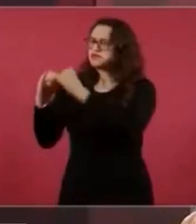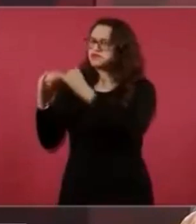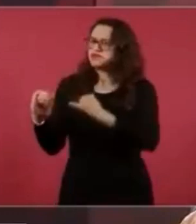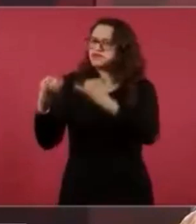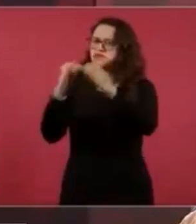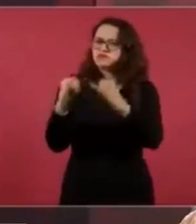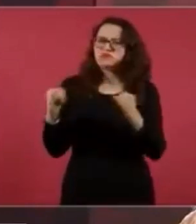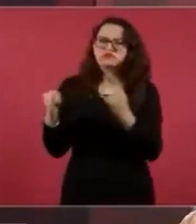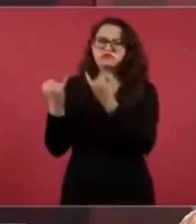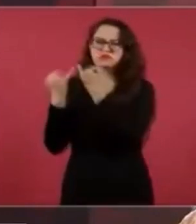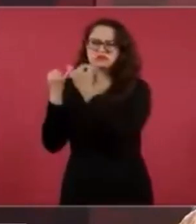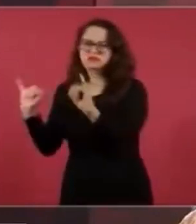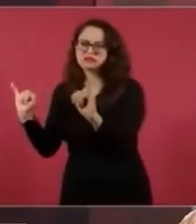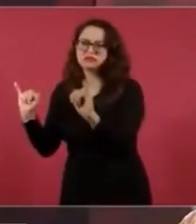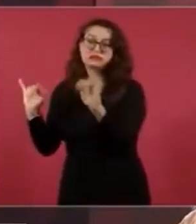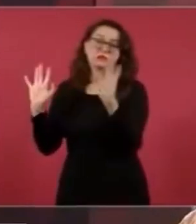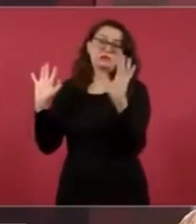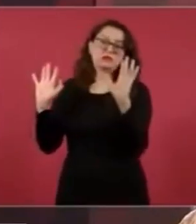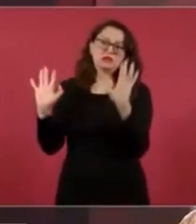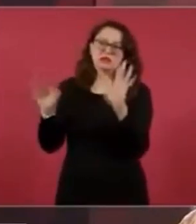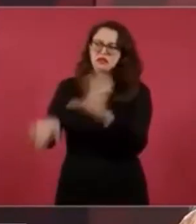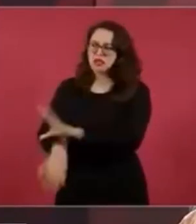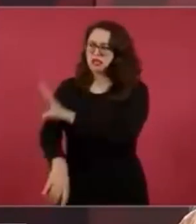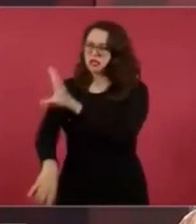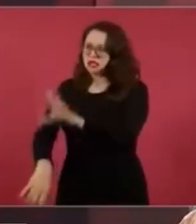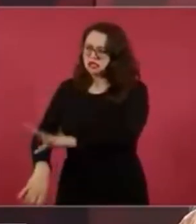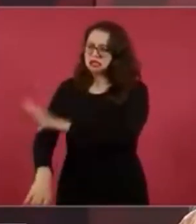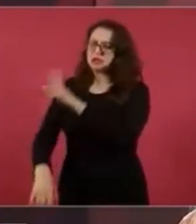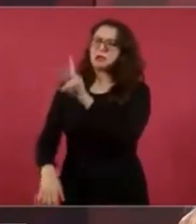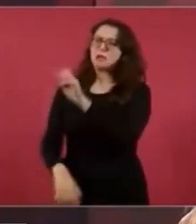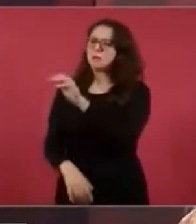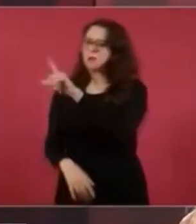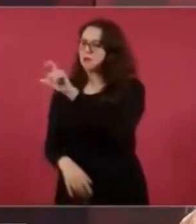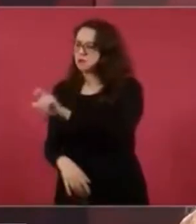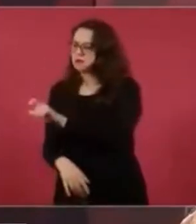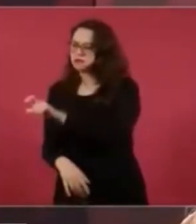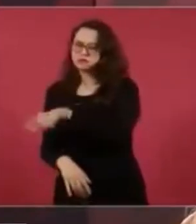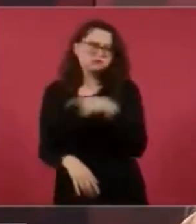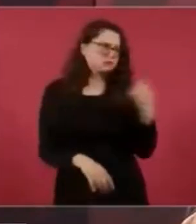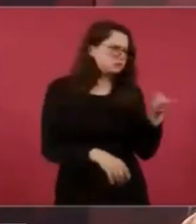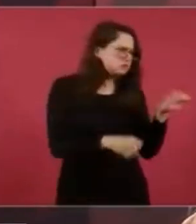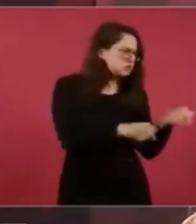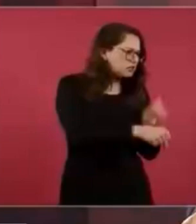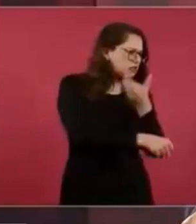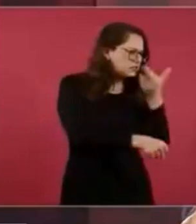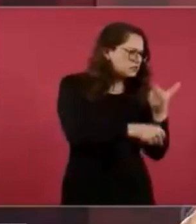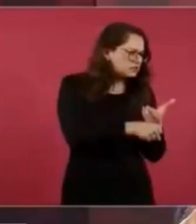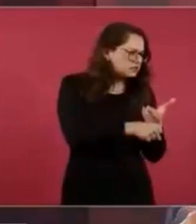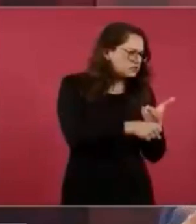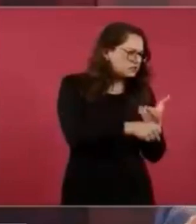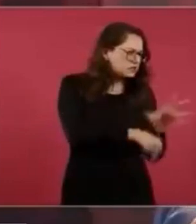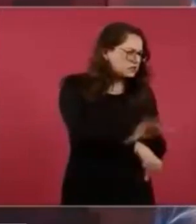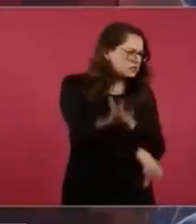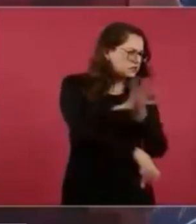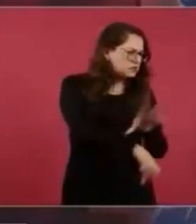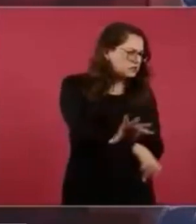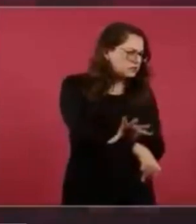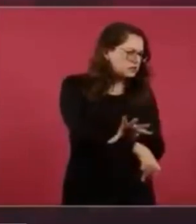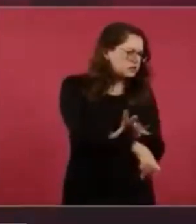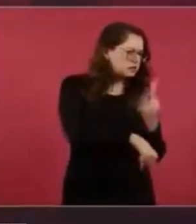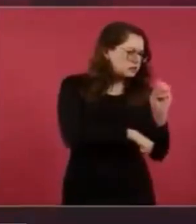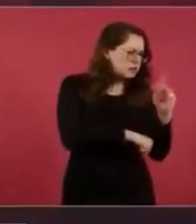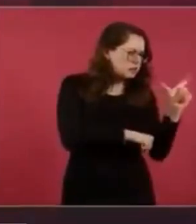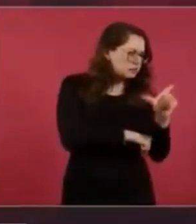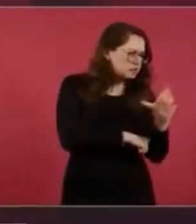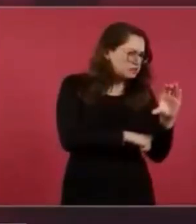que tienen que ver con la industria eléctrica, con Pemex, que pasen a la Comisión Federal de Electricidad y que pasen a